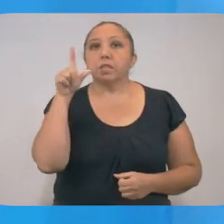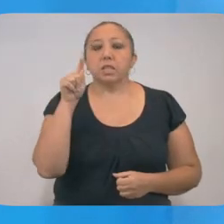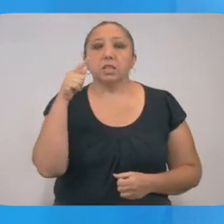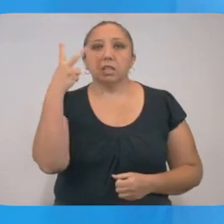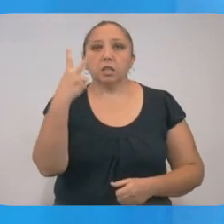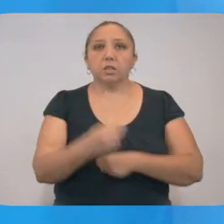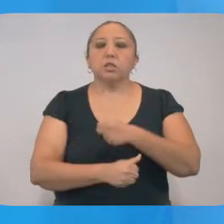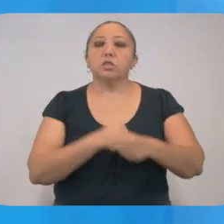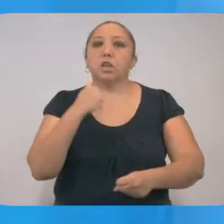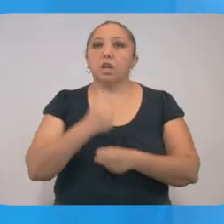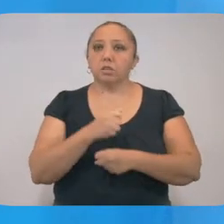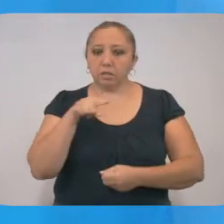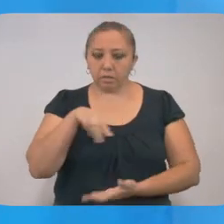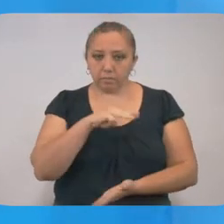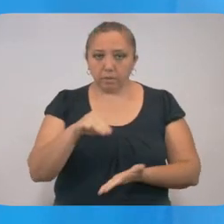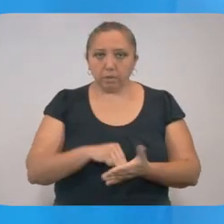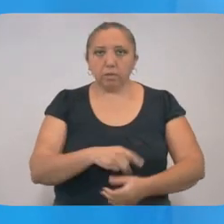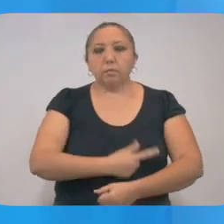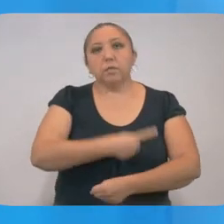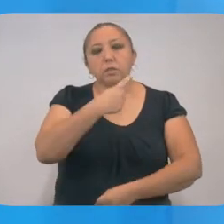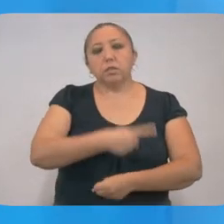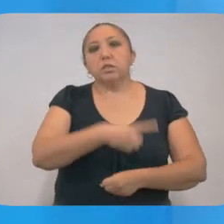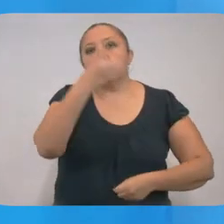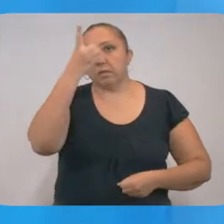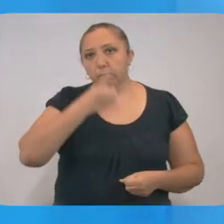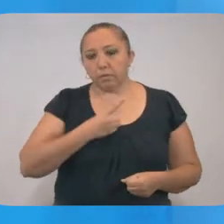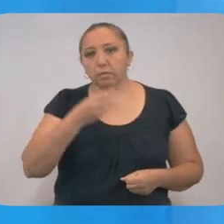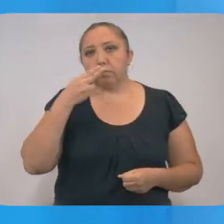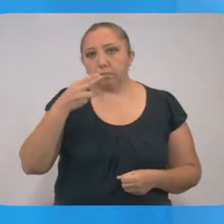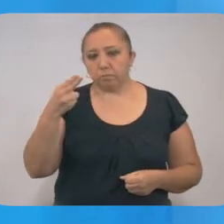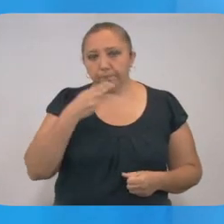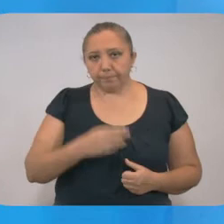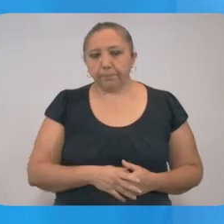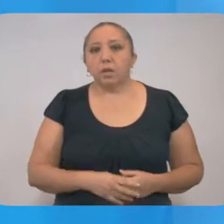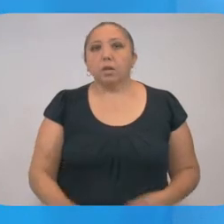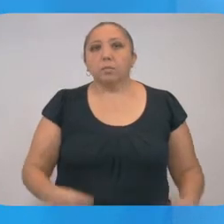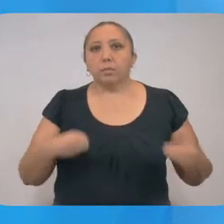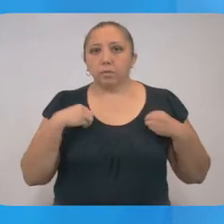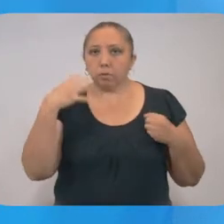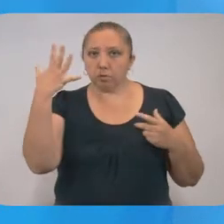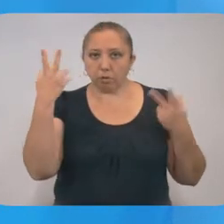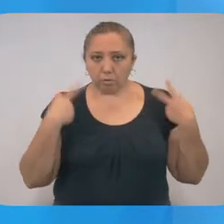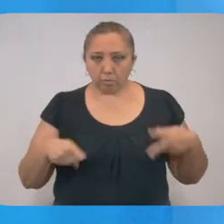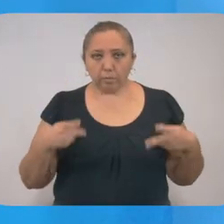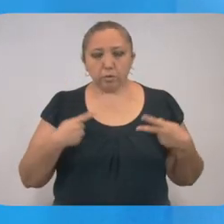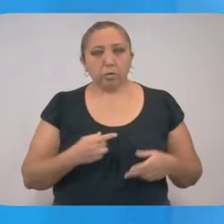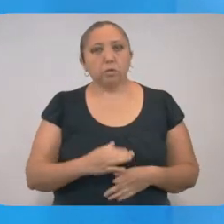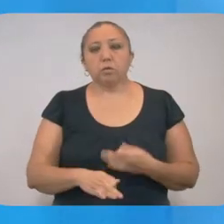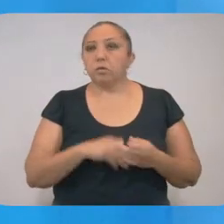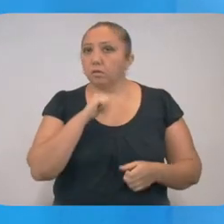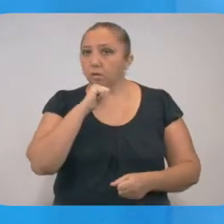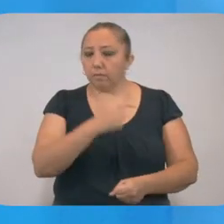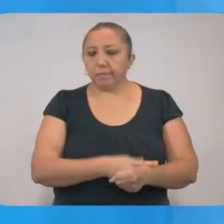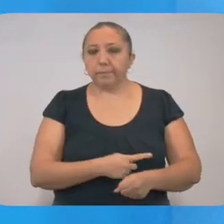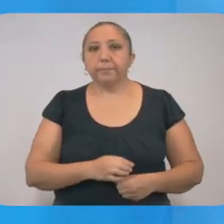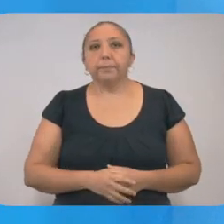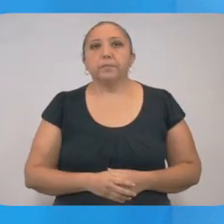72 años de Mérida, con hipertensión, diabetes y tabaquismo. Vivía con cinco personas, todas asintomáticas.